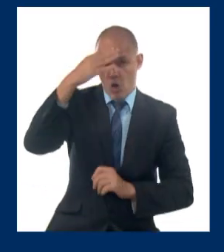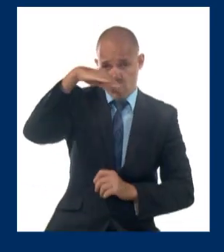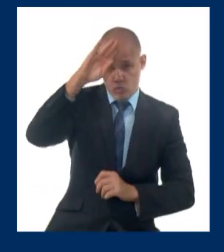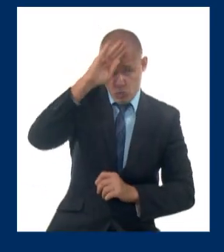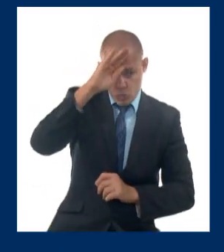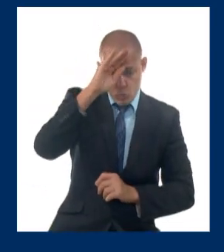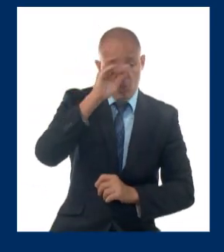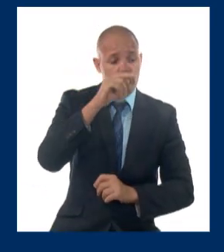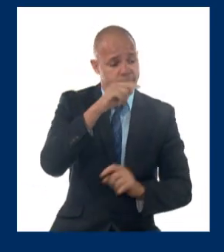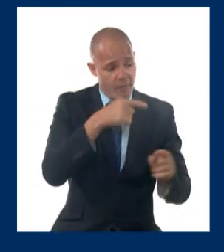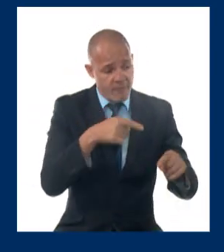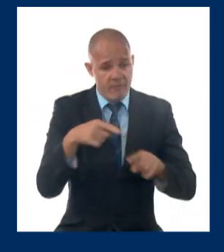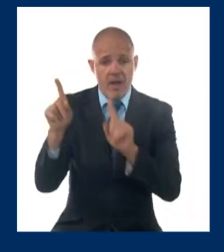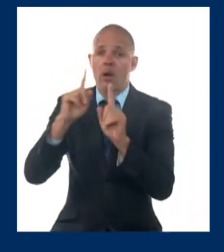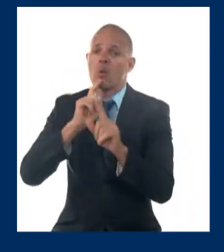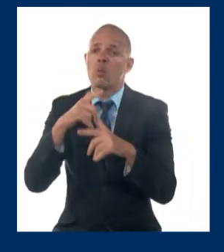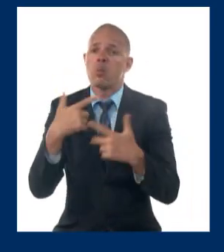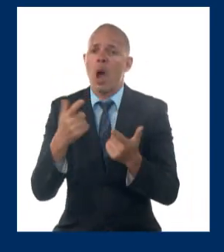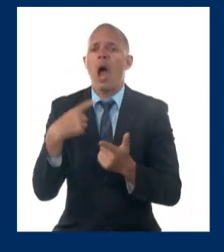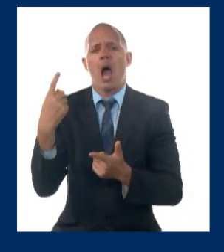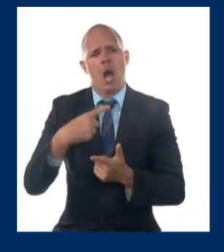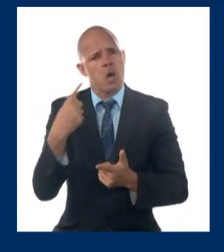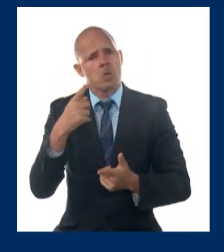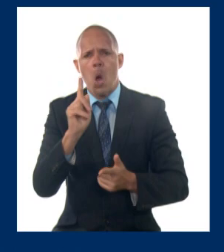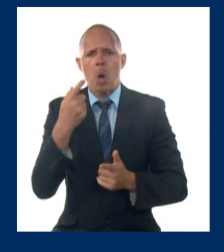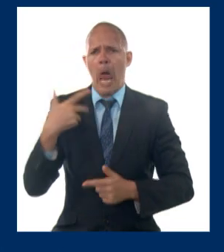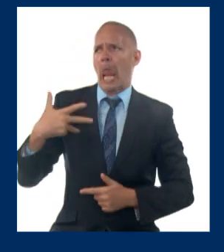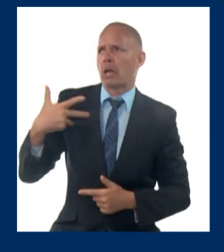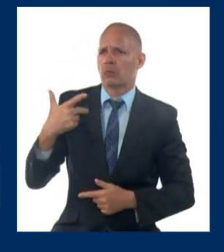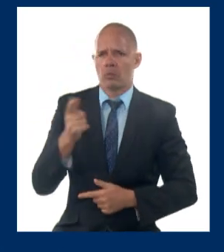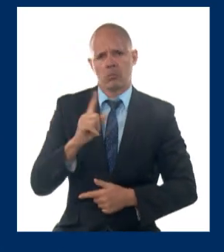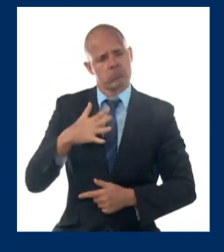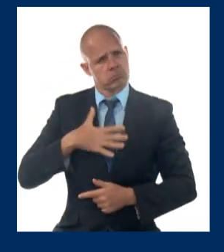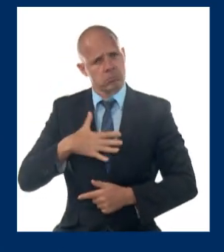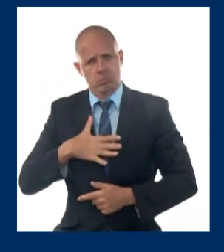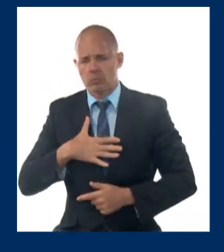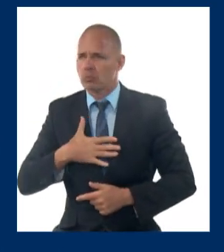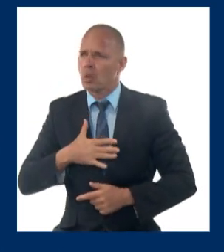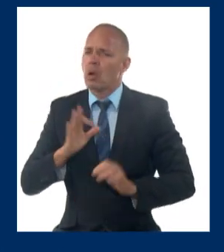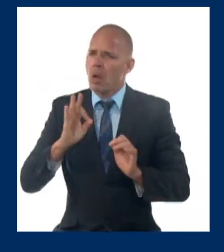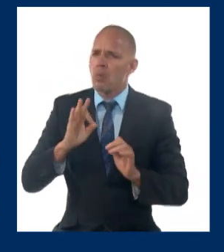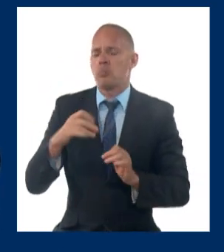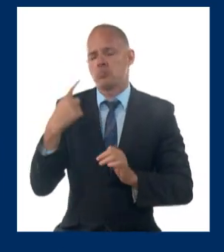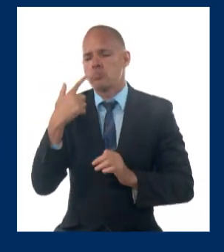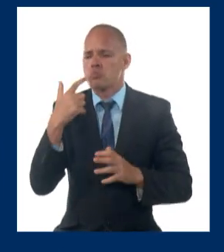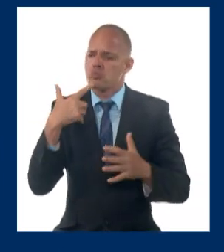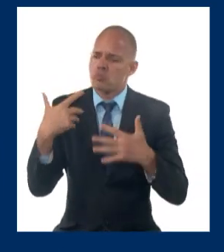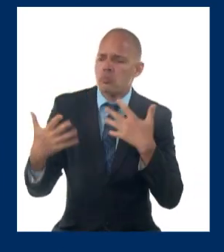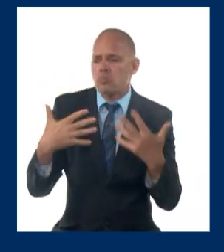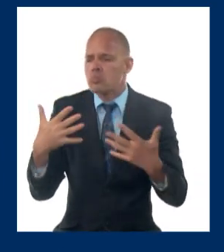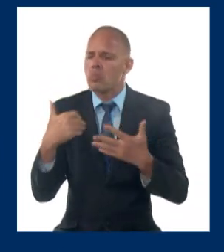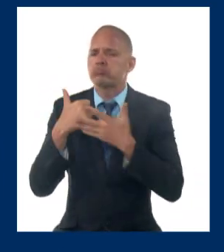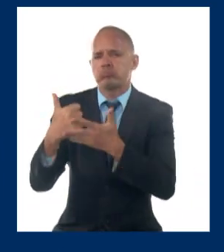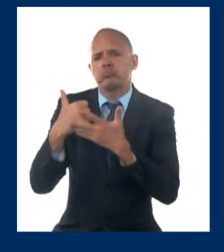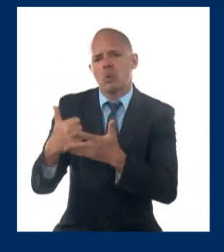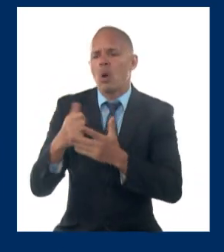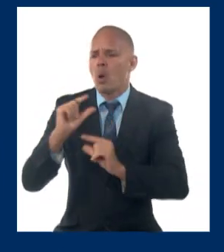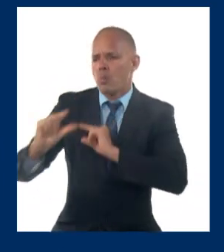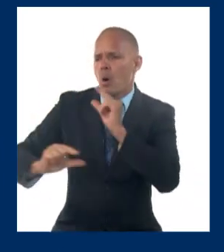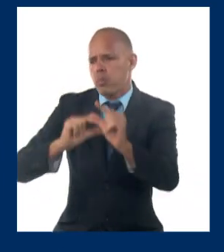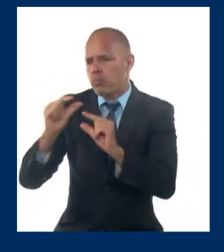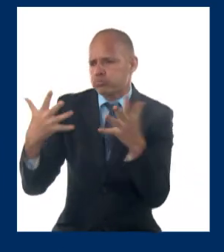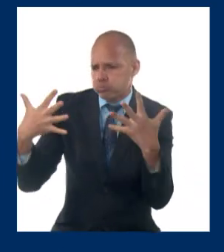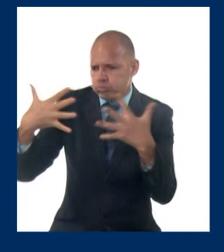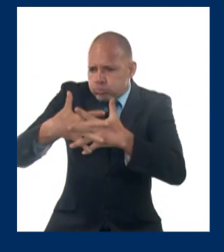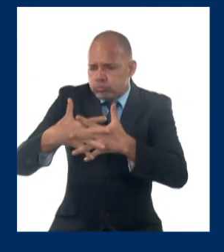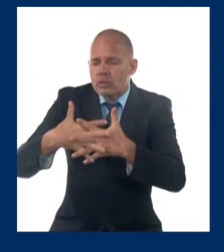Bruselas con espíritu constructivo y contribuirá en todo lo posible a fortalecer, sobre bases de